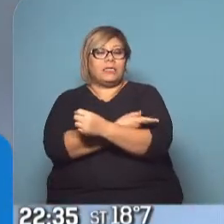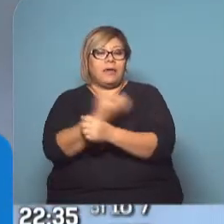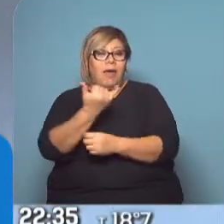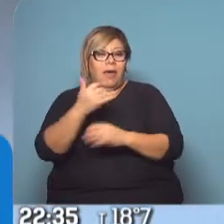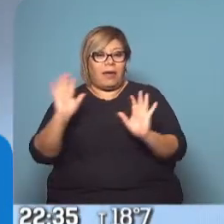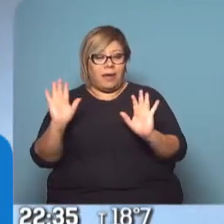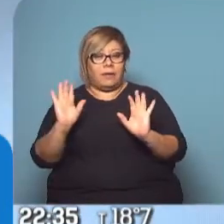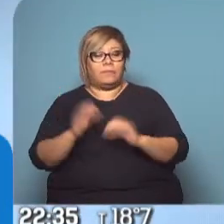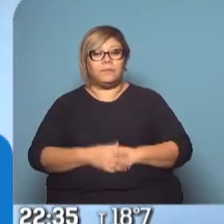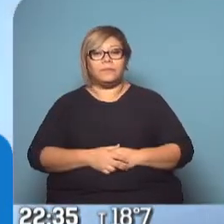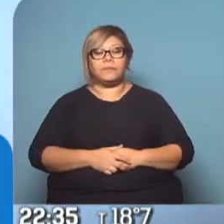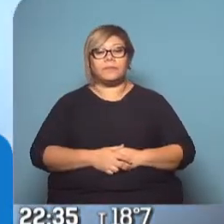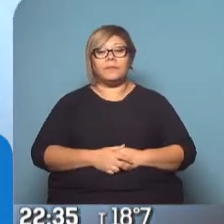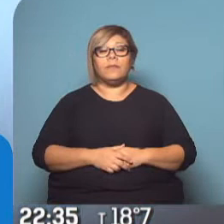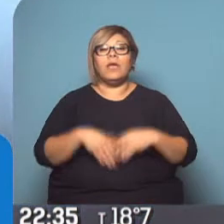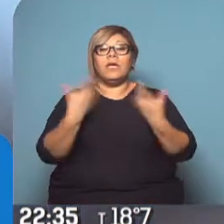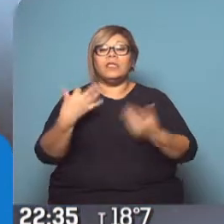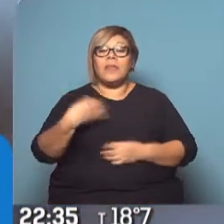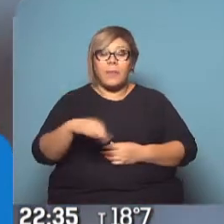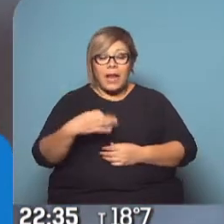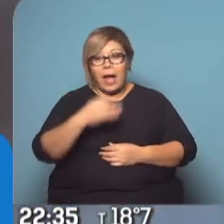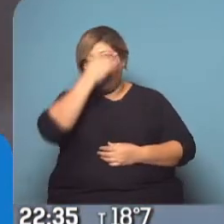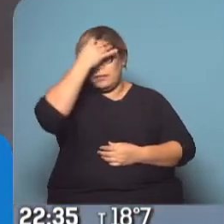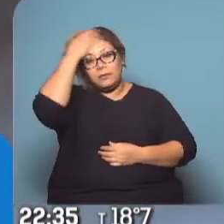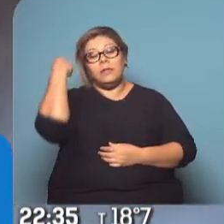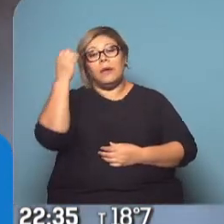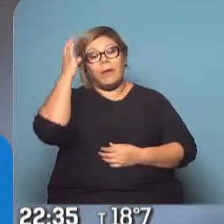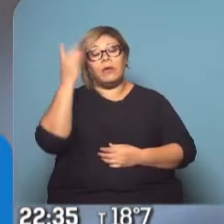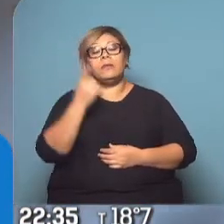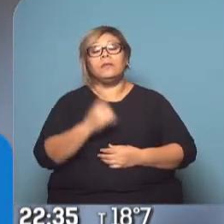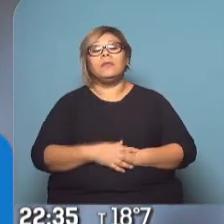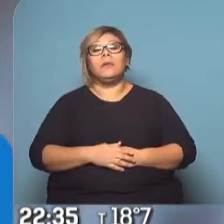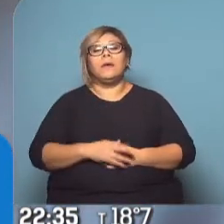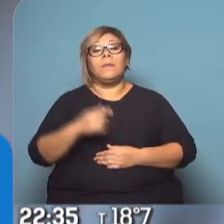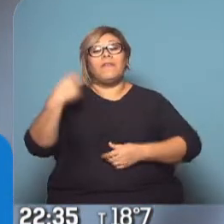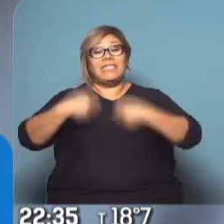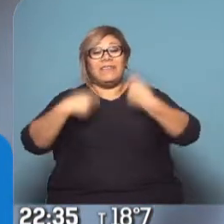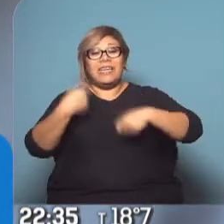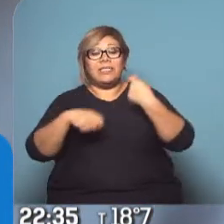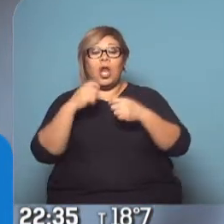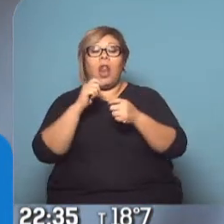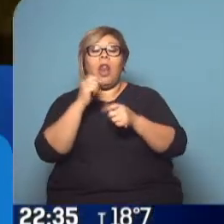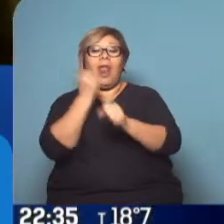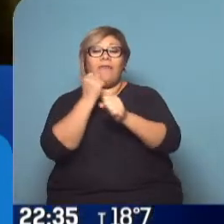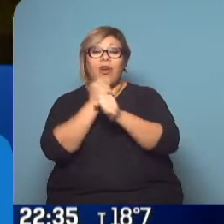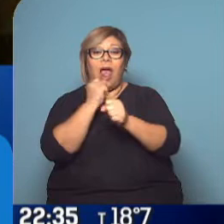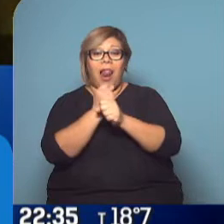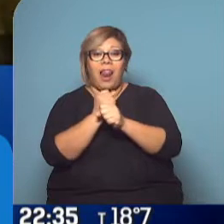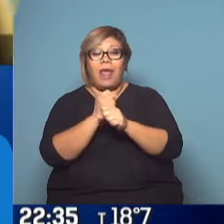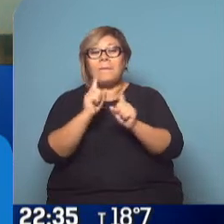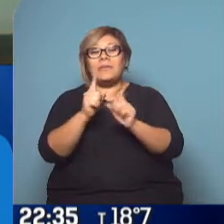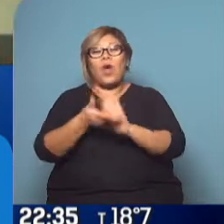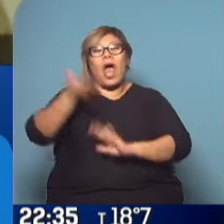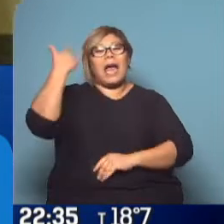Una es revisar la flexibilización laboral o la reforma laboral que impulsó en su momento el Partido Popular con Rajoy. Es uno de los